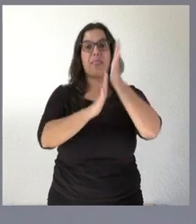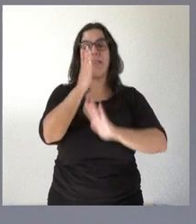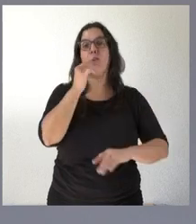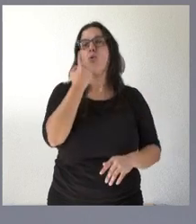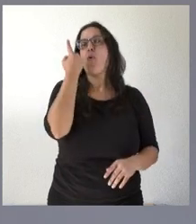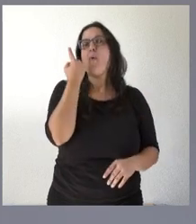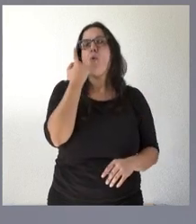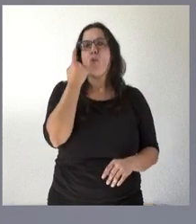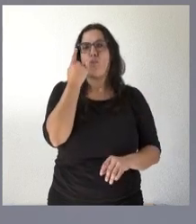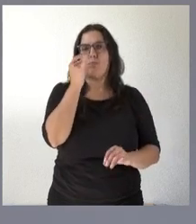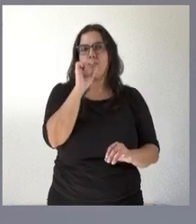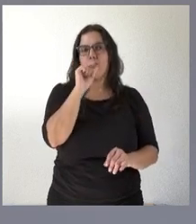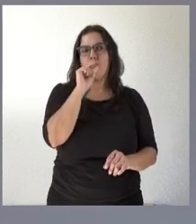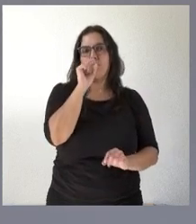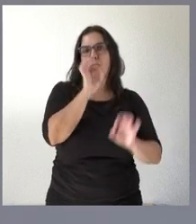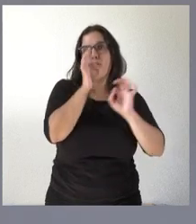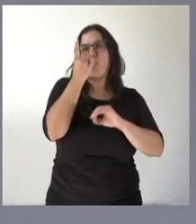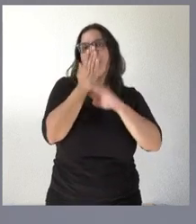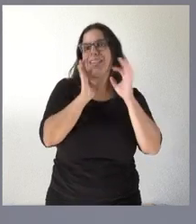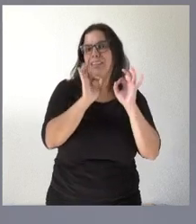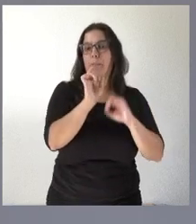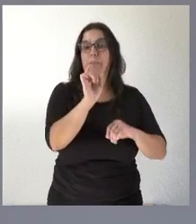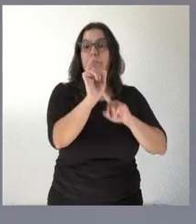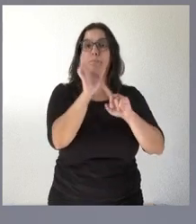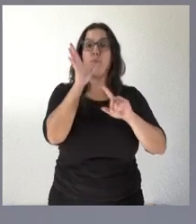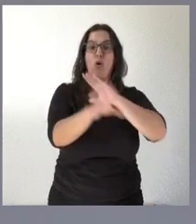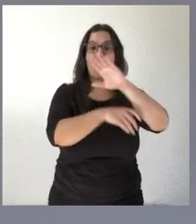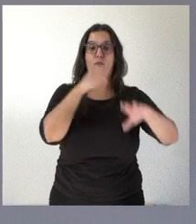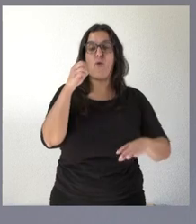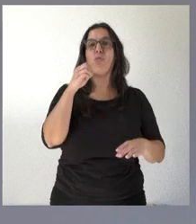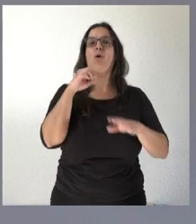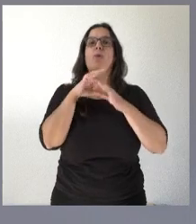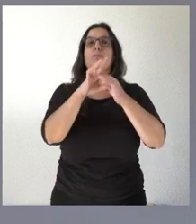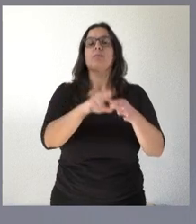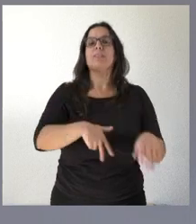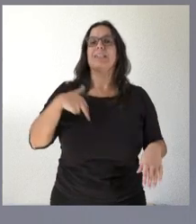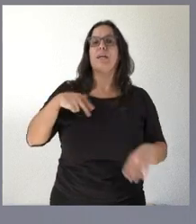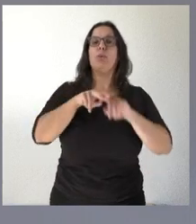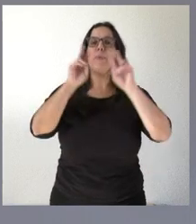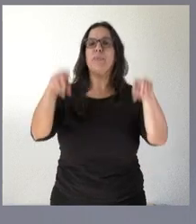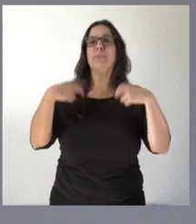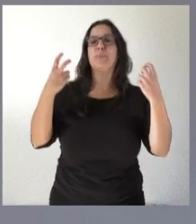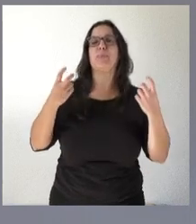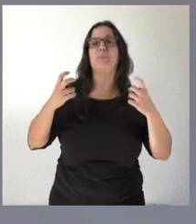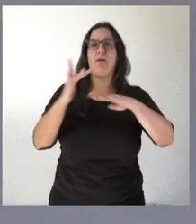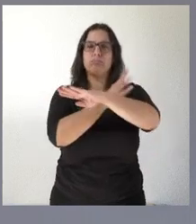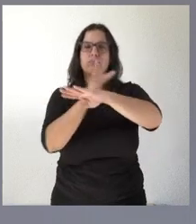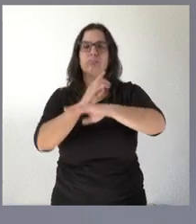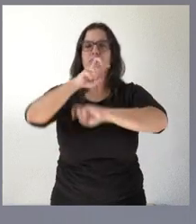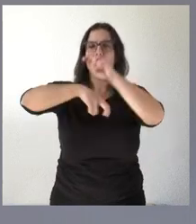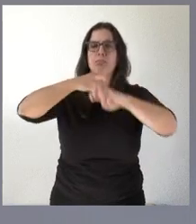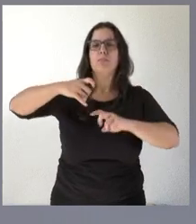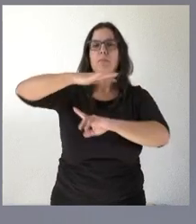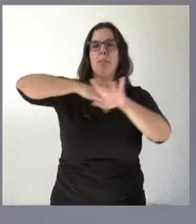ayudas en la medida en que una parte de los fondos iban destinados a todo lo que tiene que ver con la restauración ambiental del territorio el ámbito